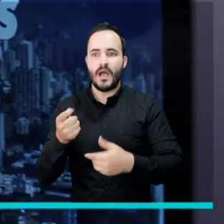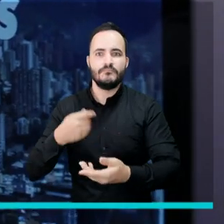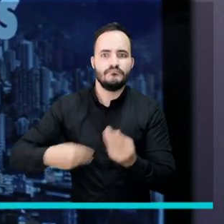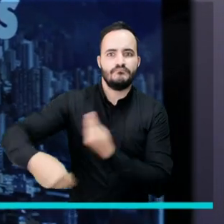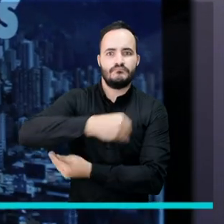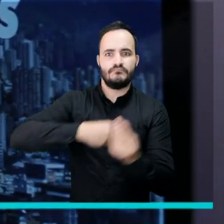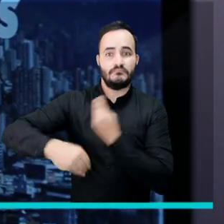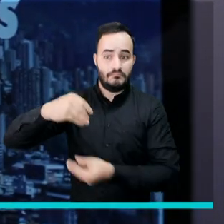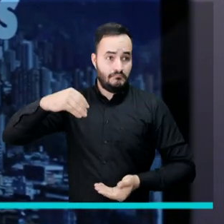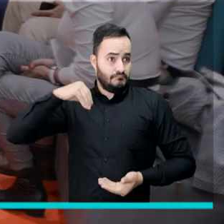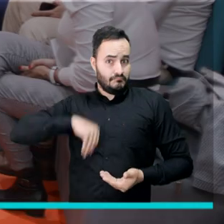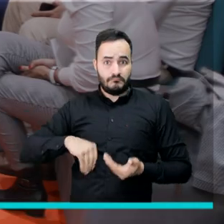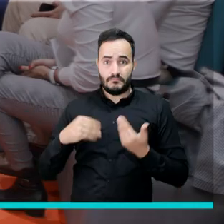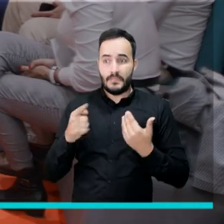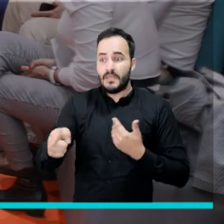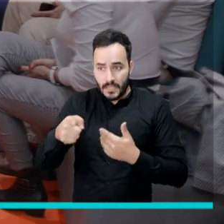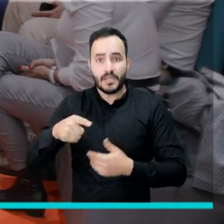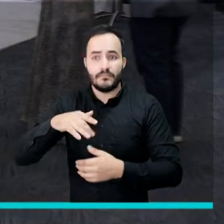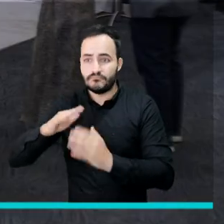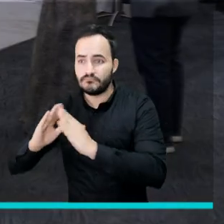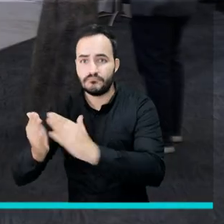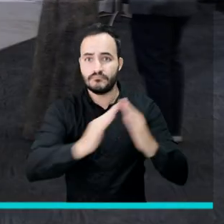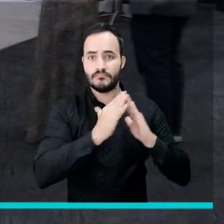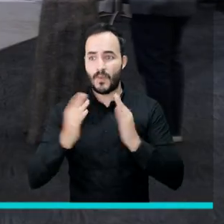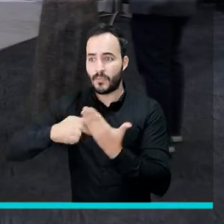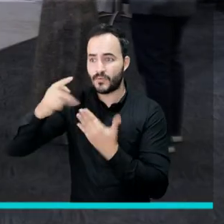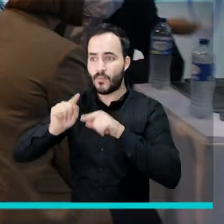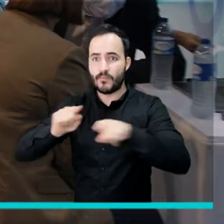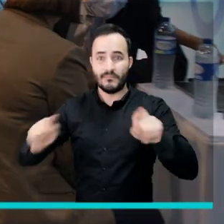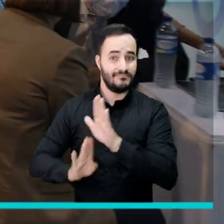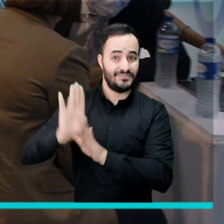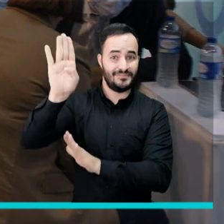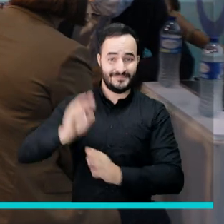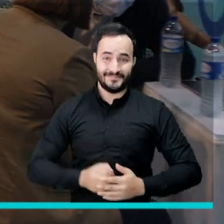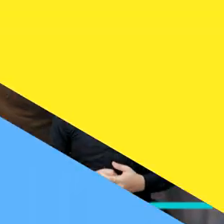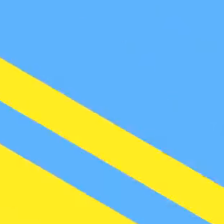al desarrollo de los proyectos urbanos en la ciudad de Medellín.